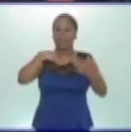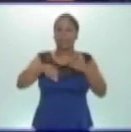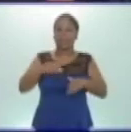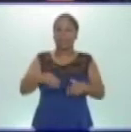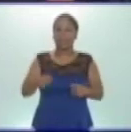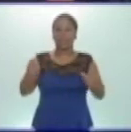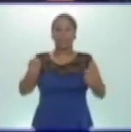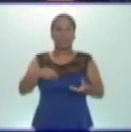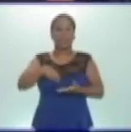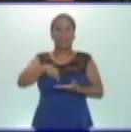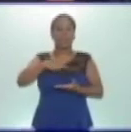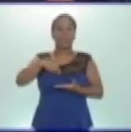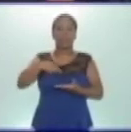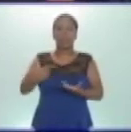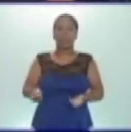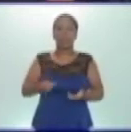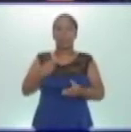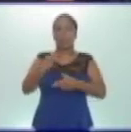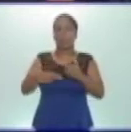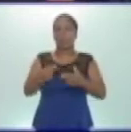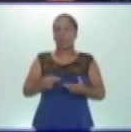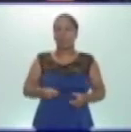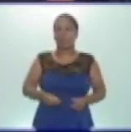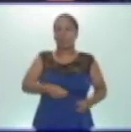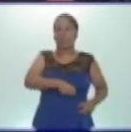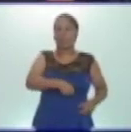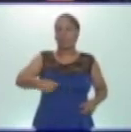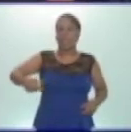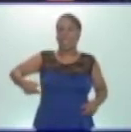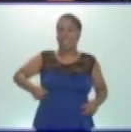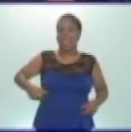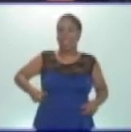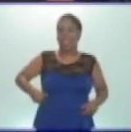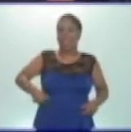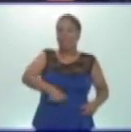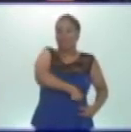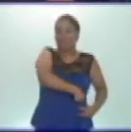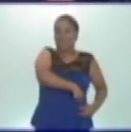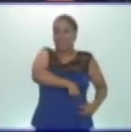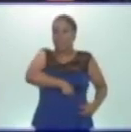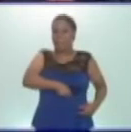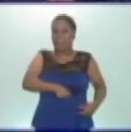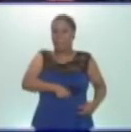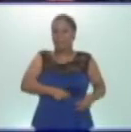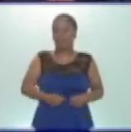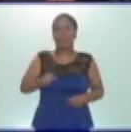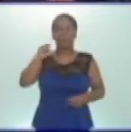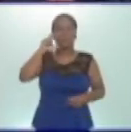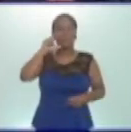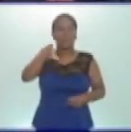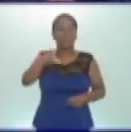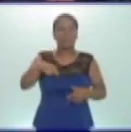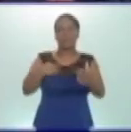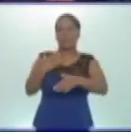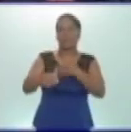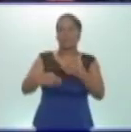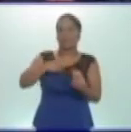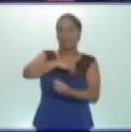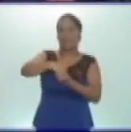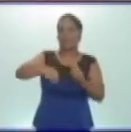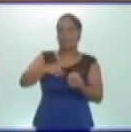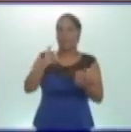por dos glándulas, el hígado y el páncreas, finalizan los procesos para transformar los alimentos en nutrientes.